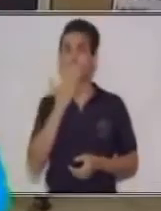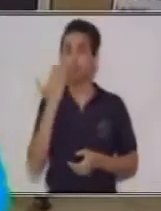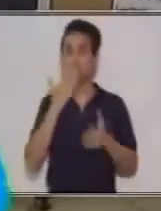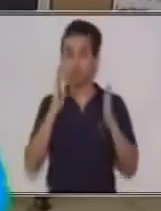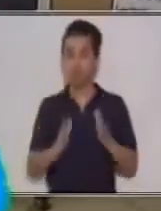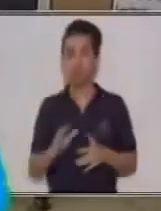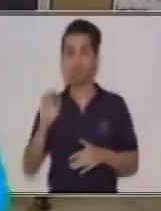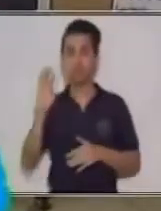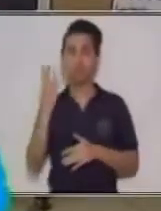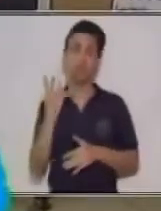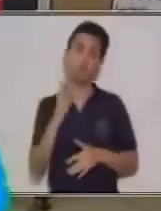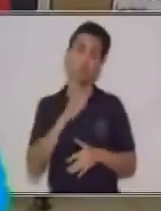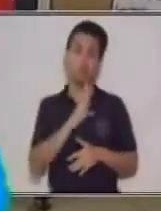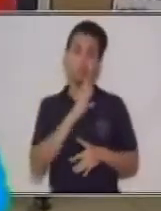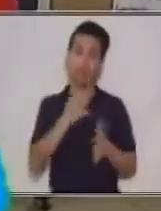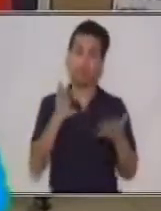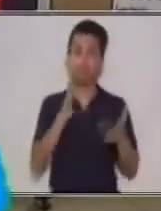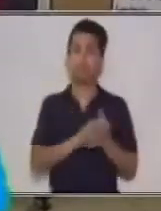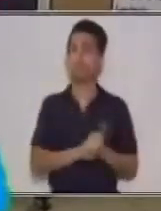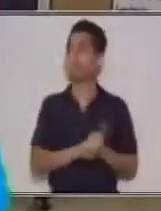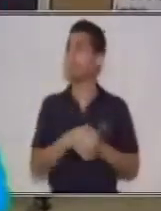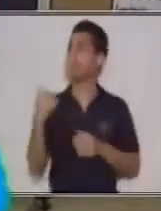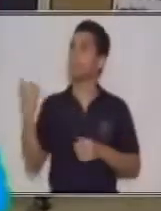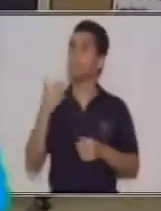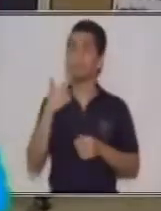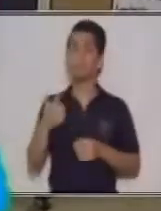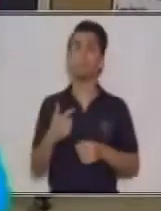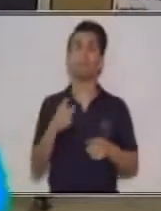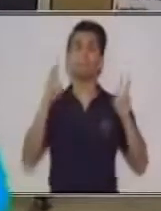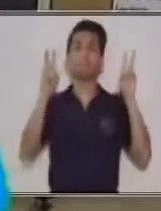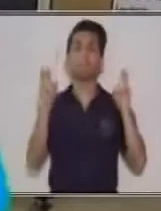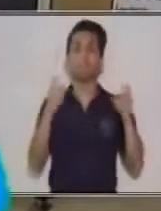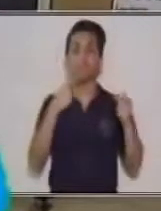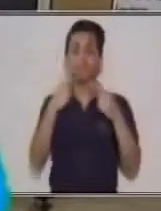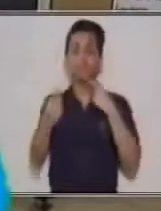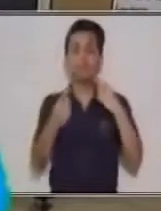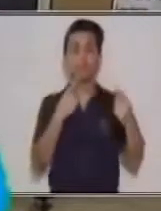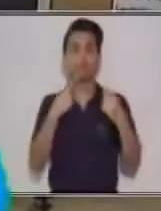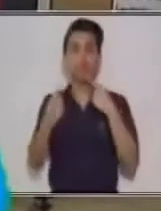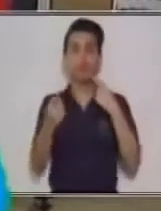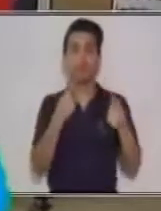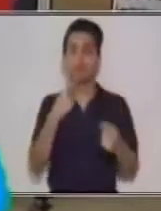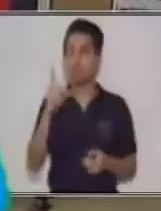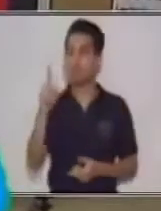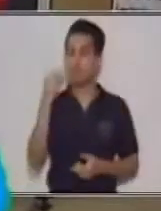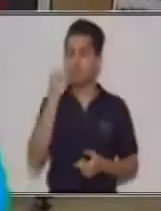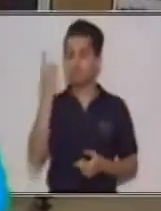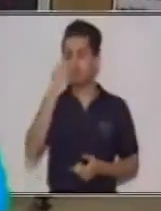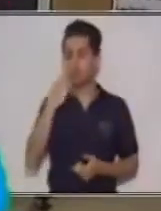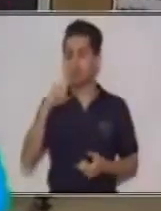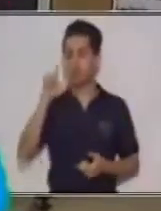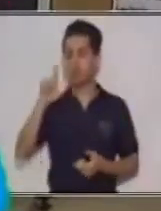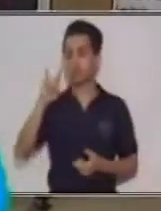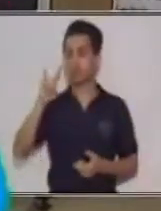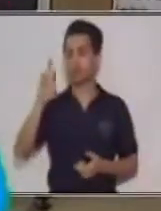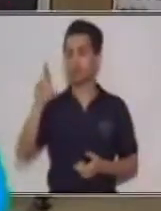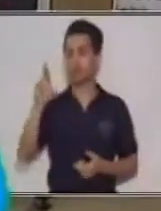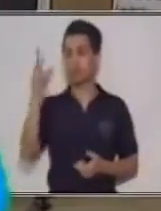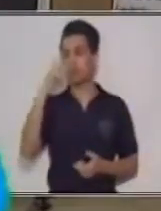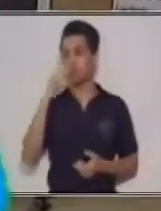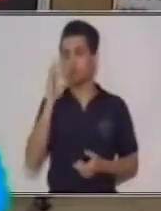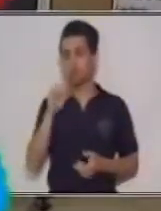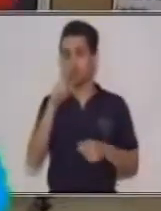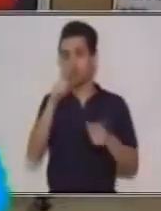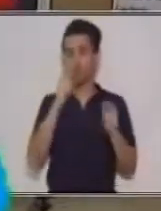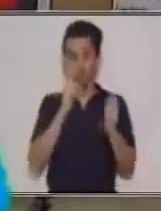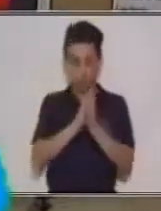El tema del día de hoy es el discurso. Y nos vamos a ubicar en la página número 84 de su guía